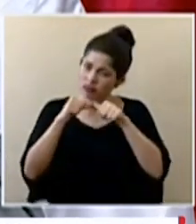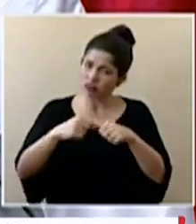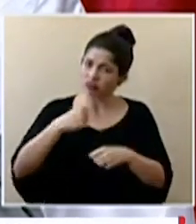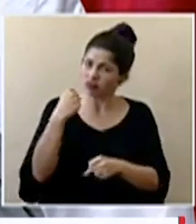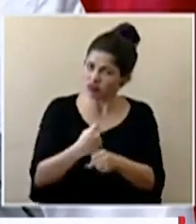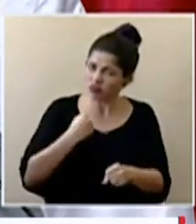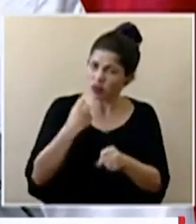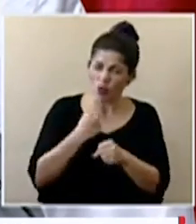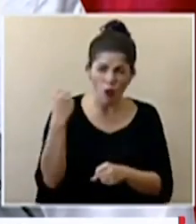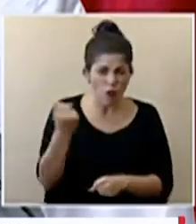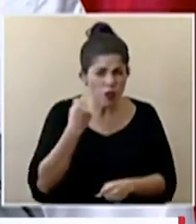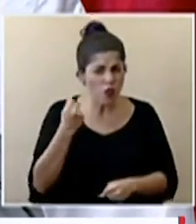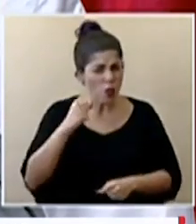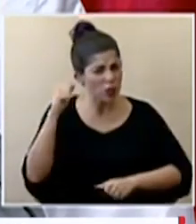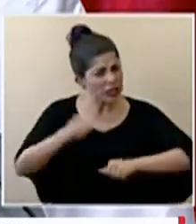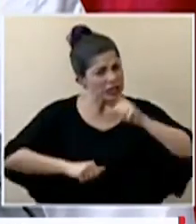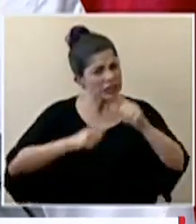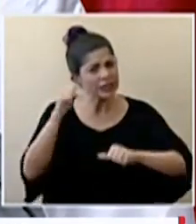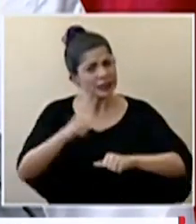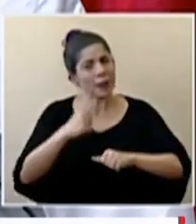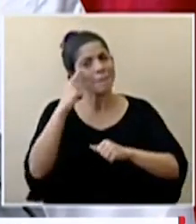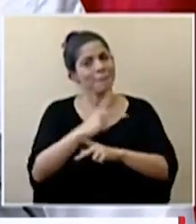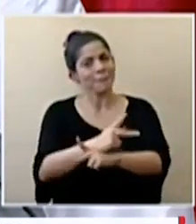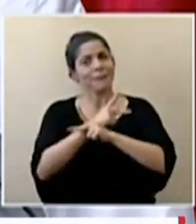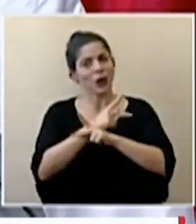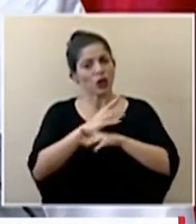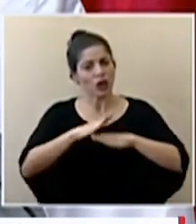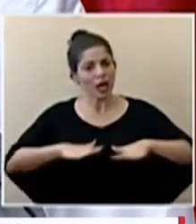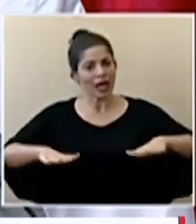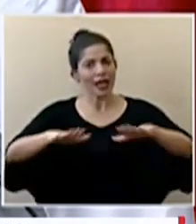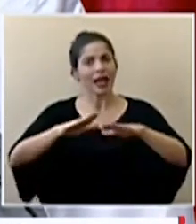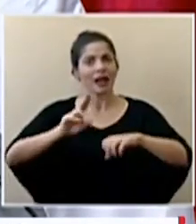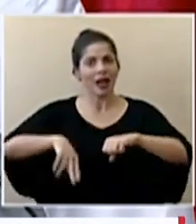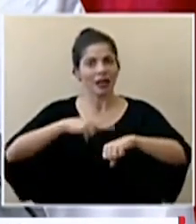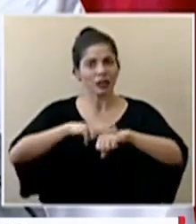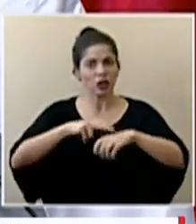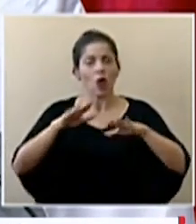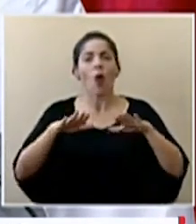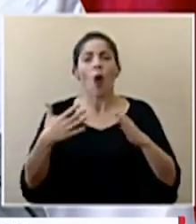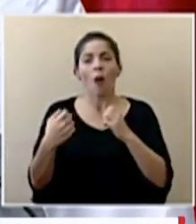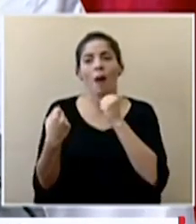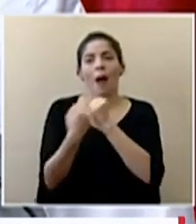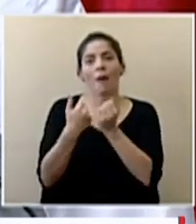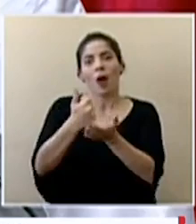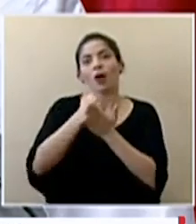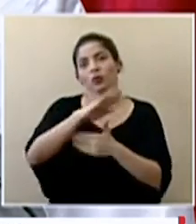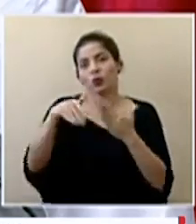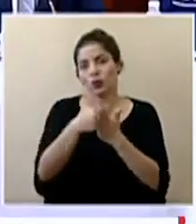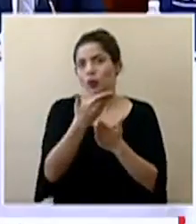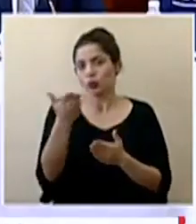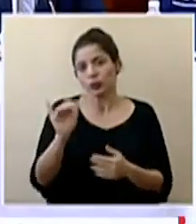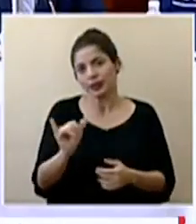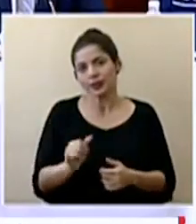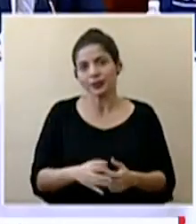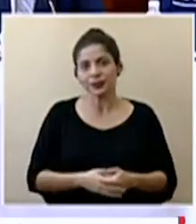duro fuerte y tenaz pues para proteger el territorio nacional con el apoyo y la ayuda de todos ustedes